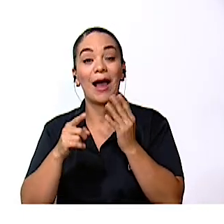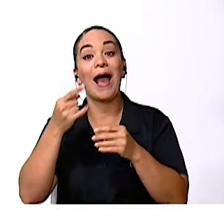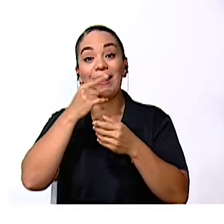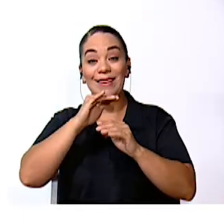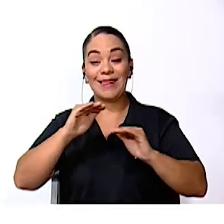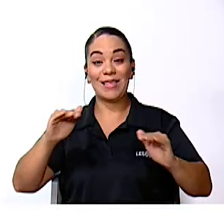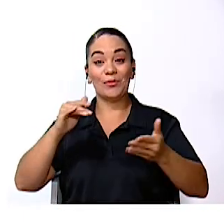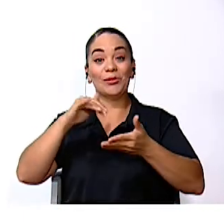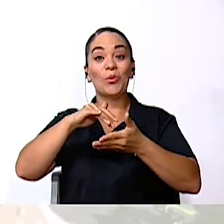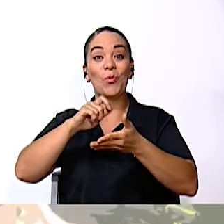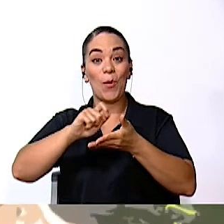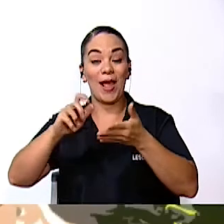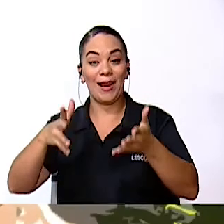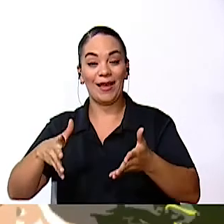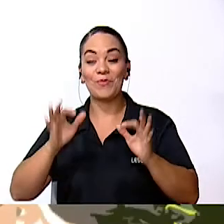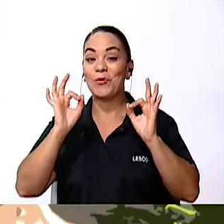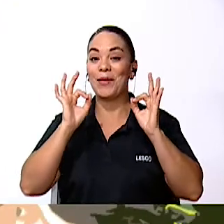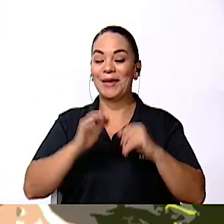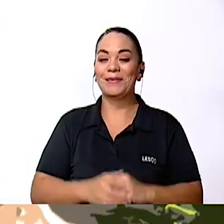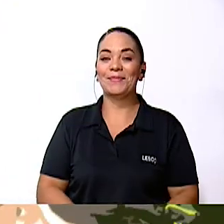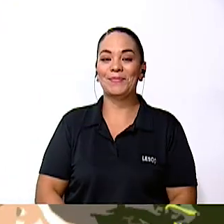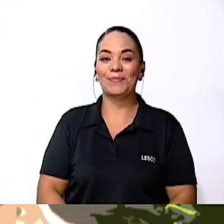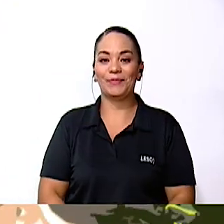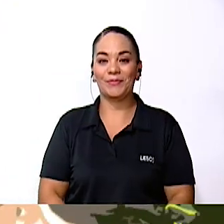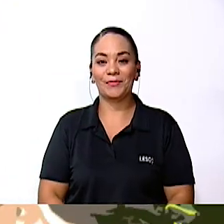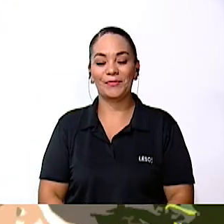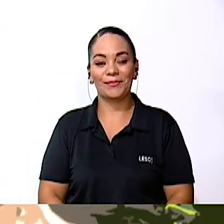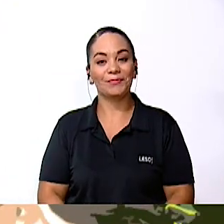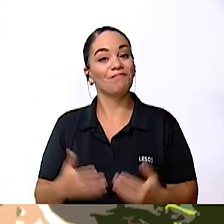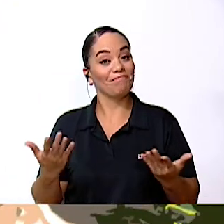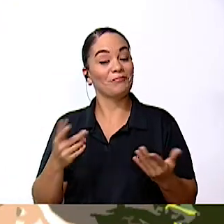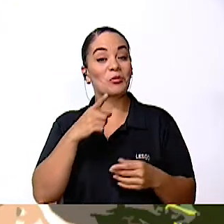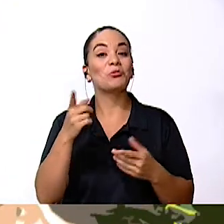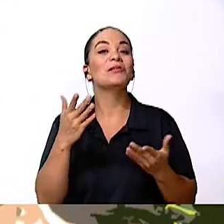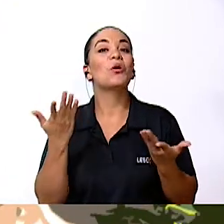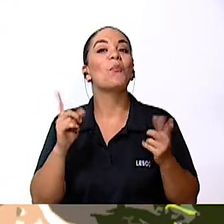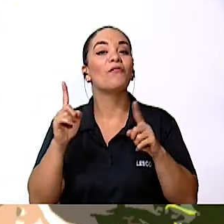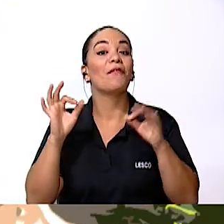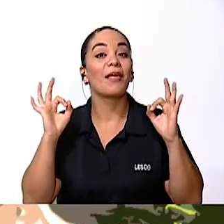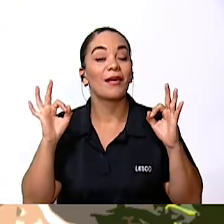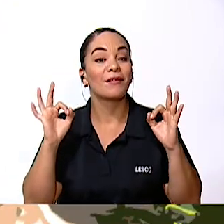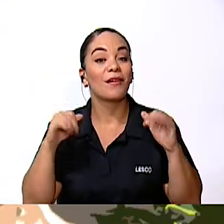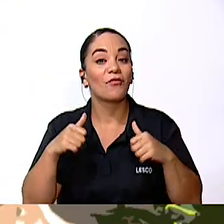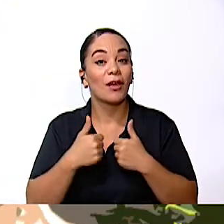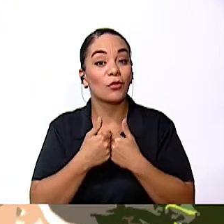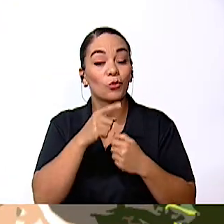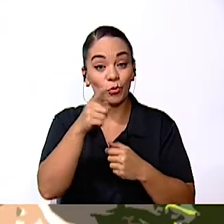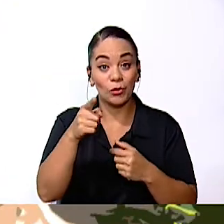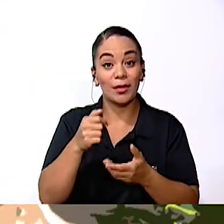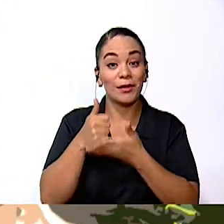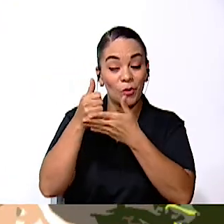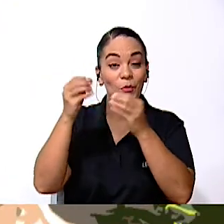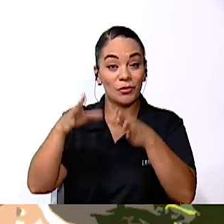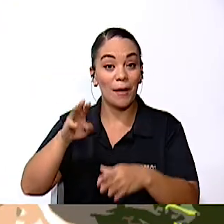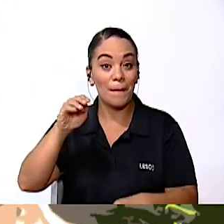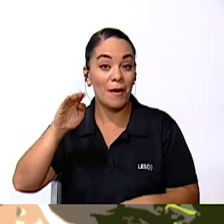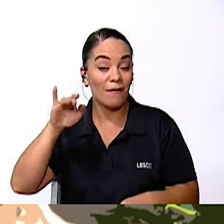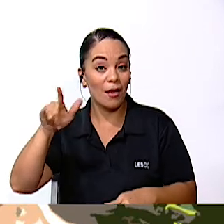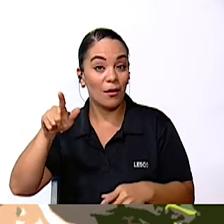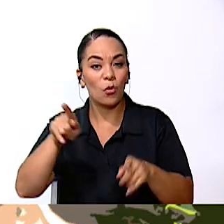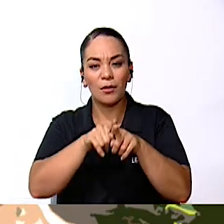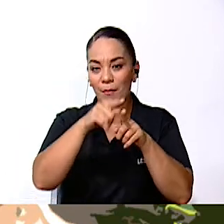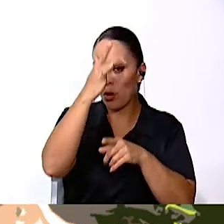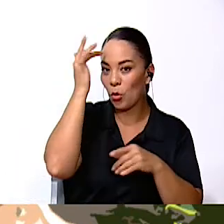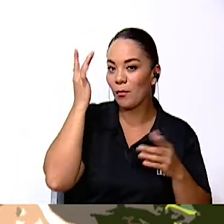escuela Bien Muy bien ¿Cómo les fue a en el reto? ¿Le ayudaron a la profe Mabel O también se les